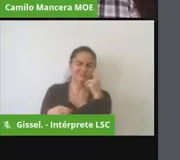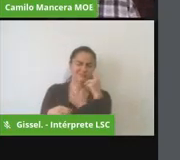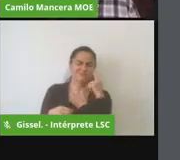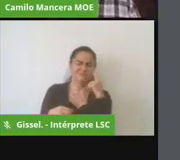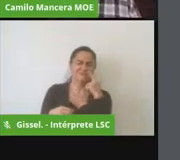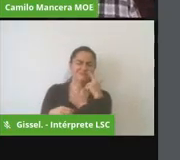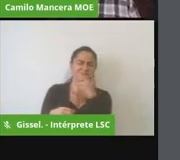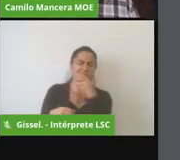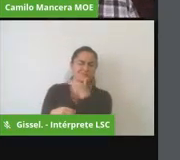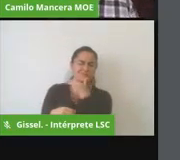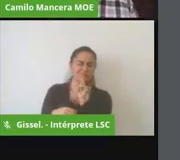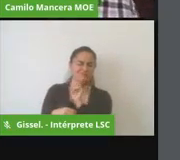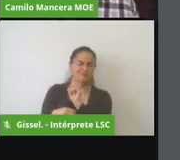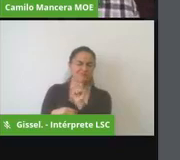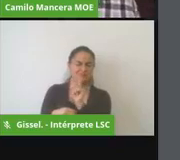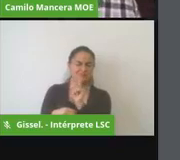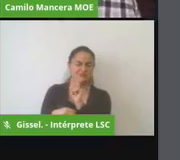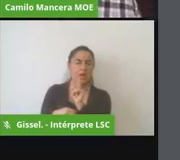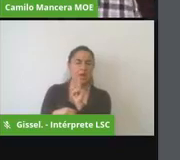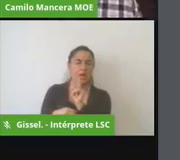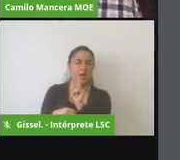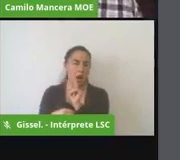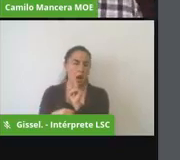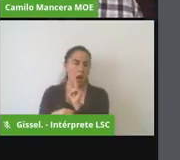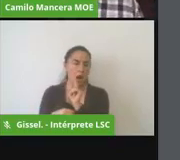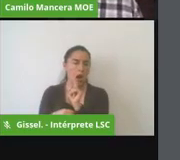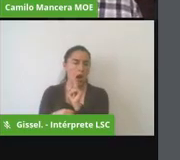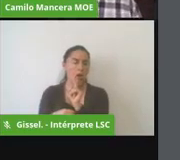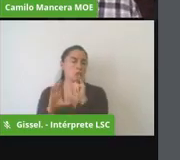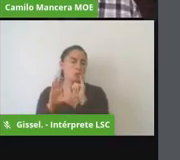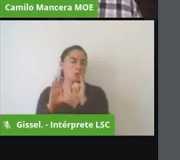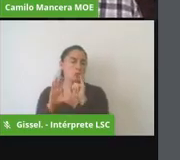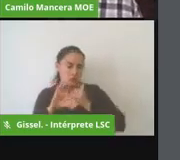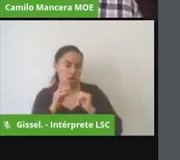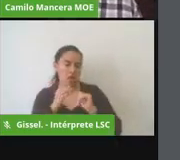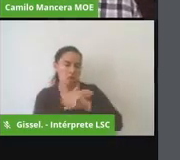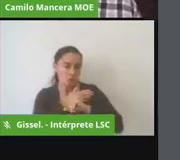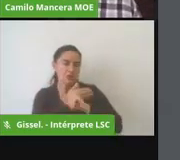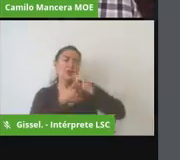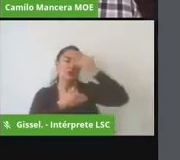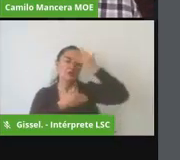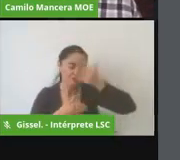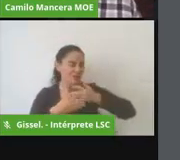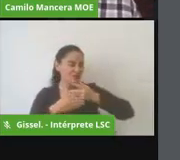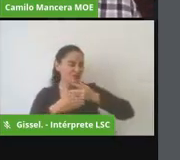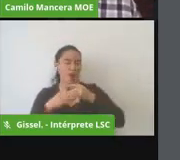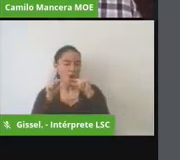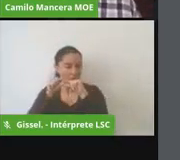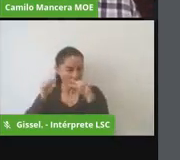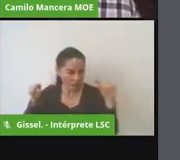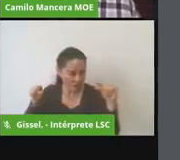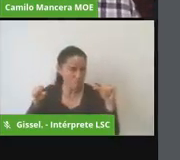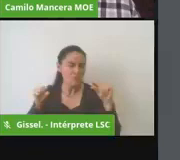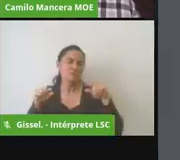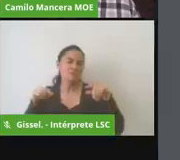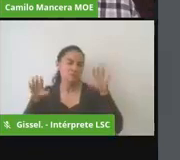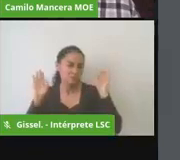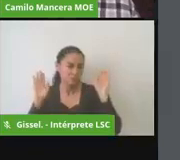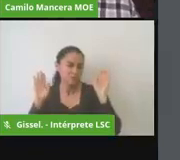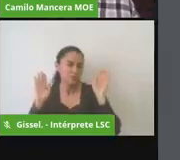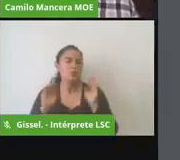con esta información nosotros lo que inicialmente hacemos con esta información es